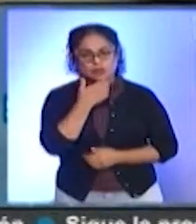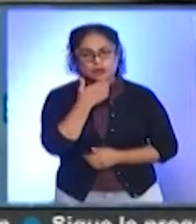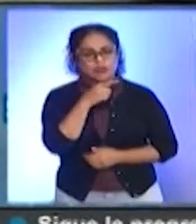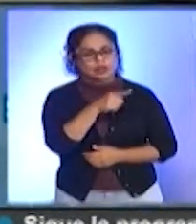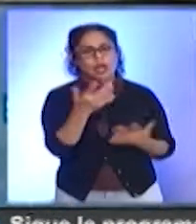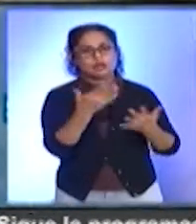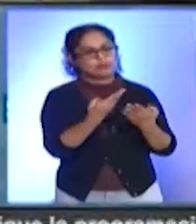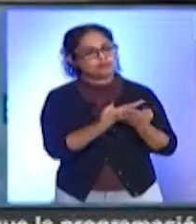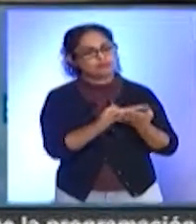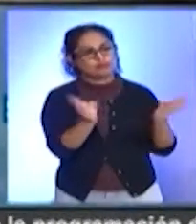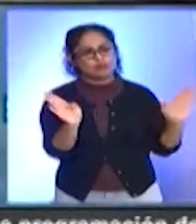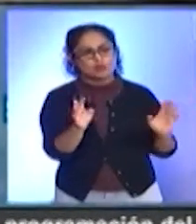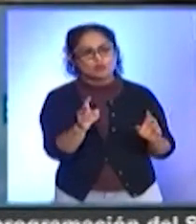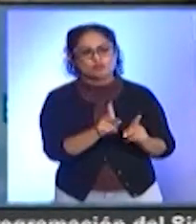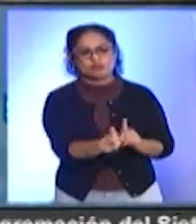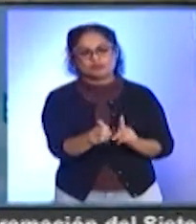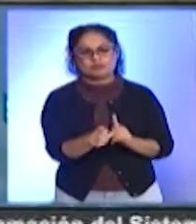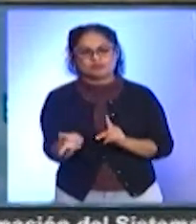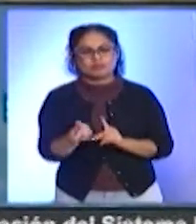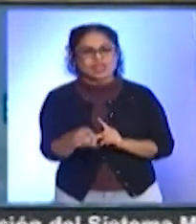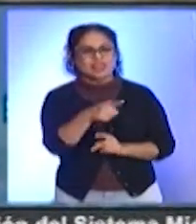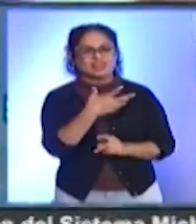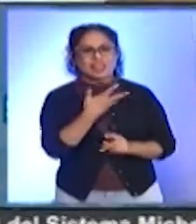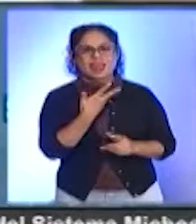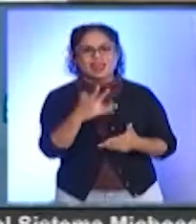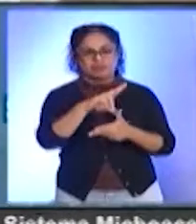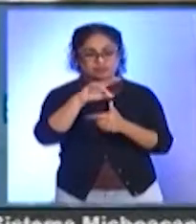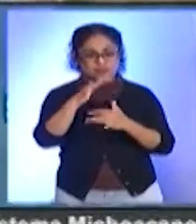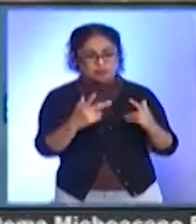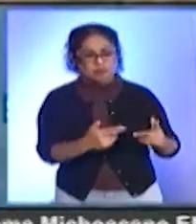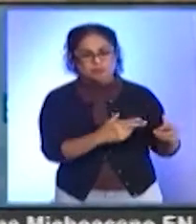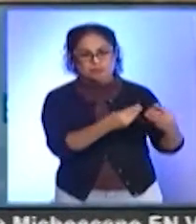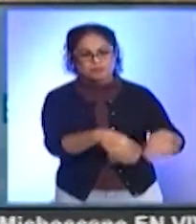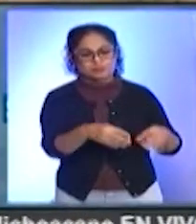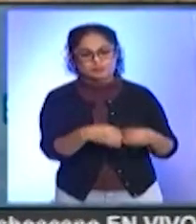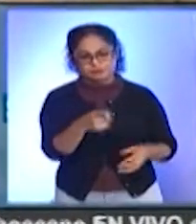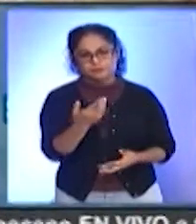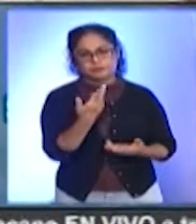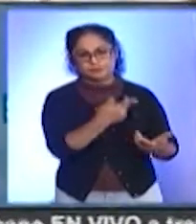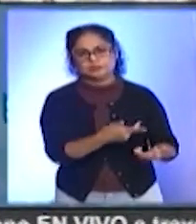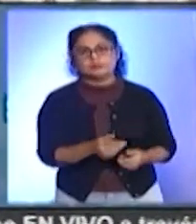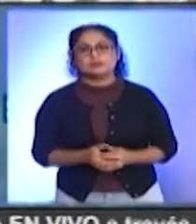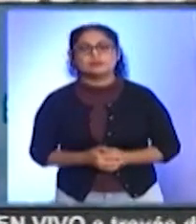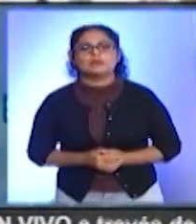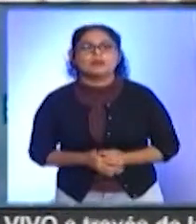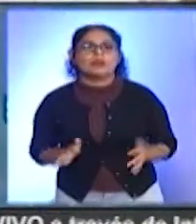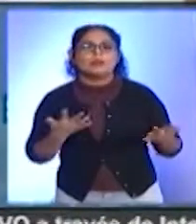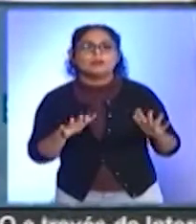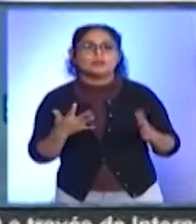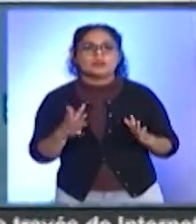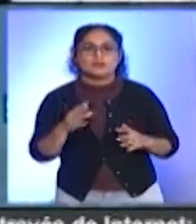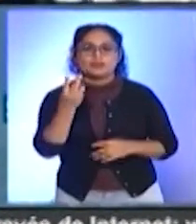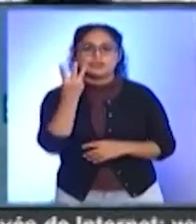distribuirá a los municipios y comunidades que fueron damnificadas. Todo el producto que llevamos es de más o menos tres